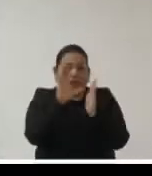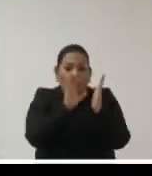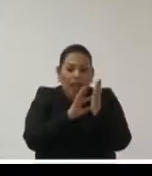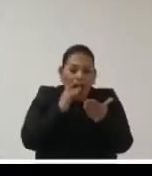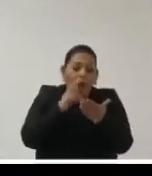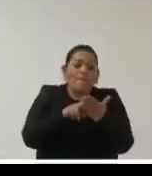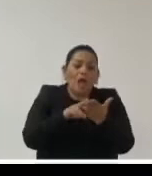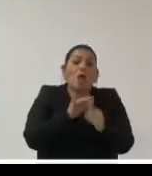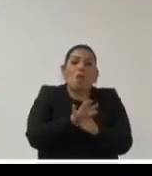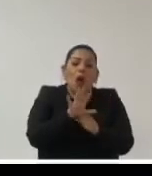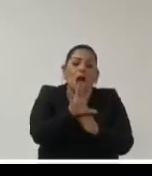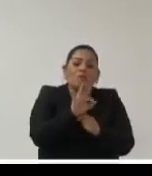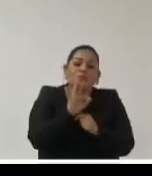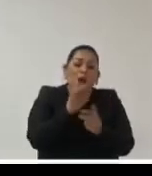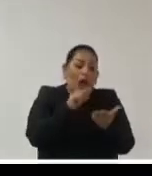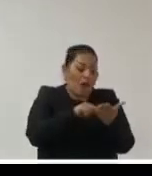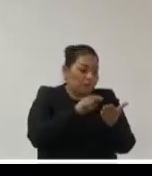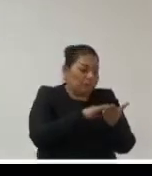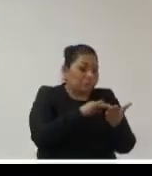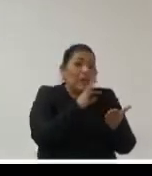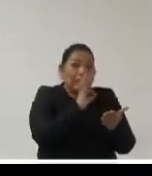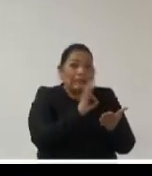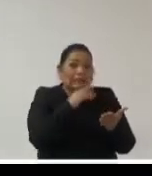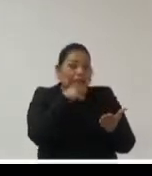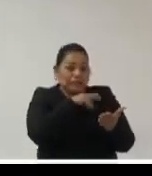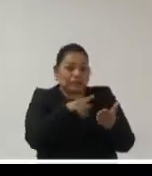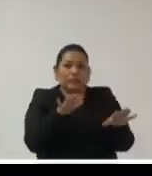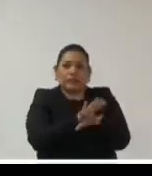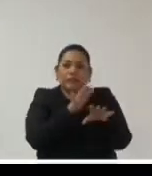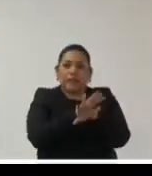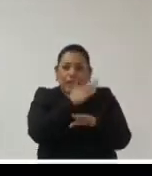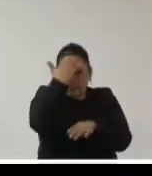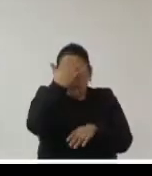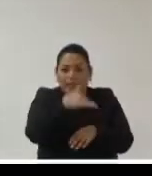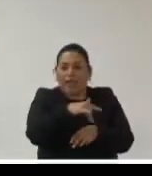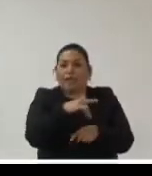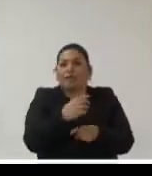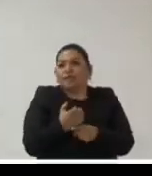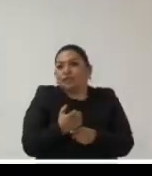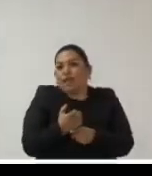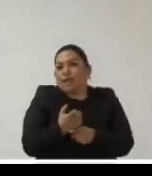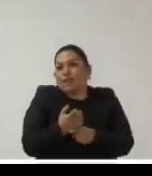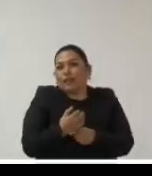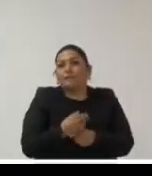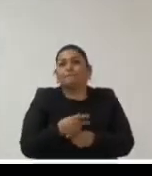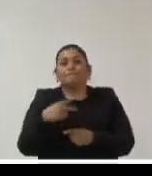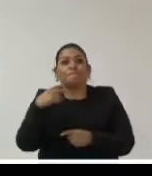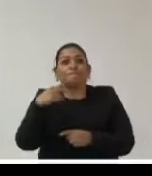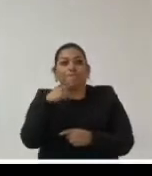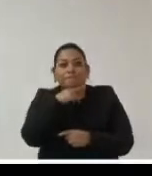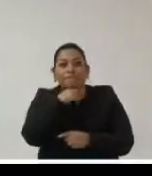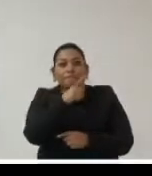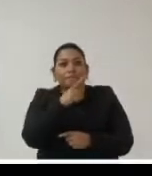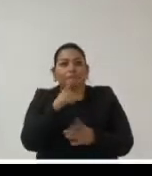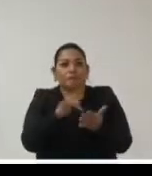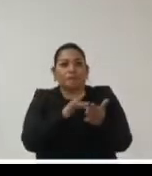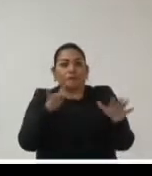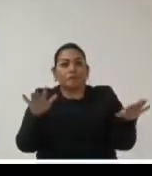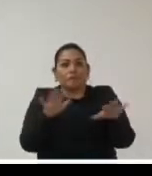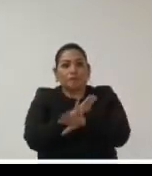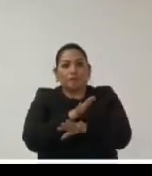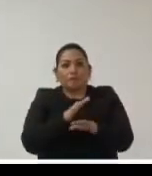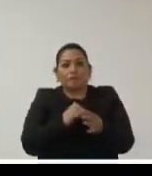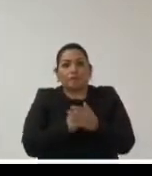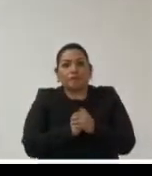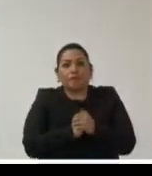que se adapte a esas necesidades la velocidad del cambio tecnológico ya lo señalaba Andrés con esa imagen que nos presentó